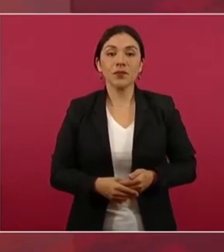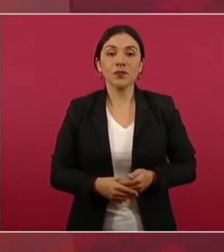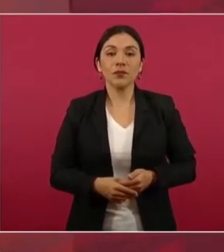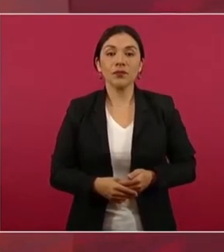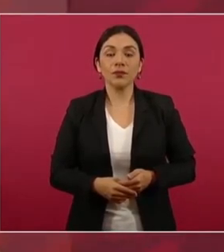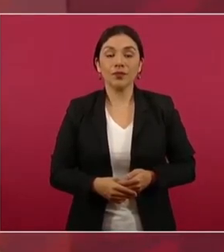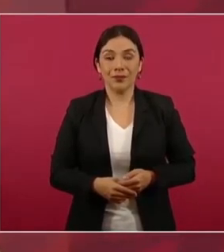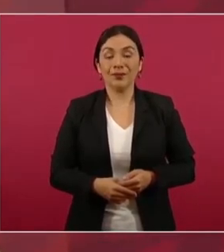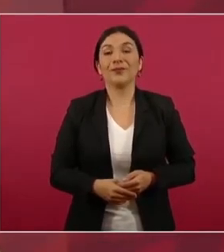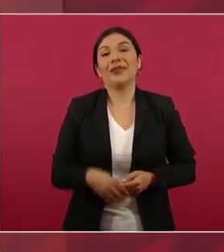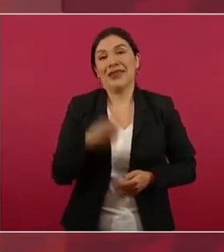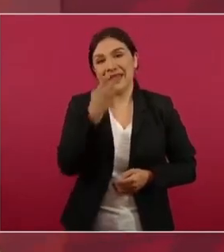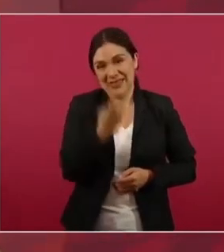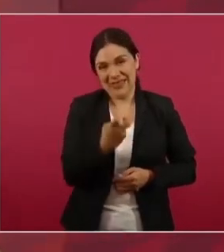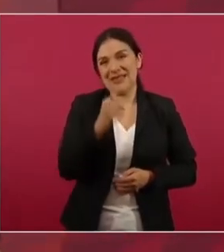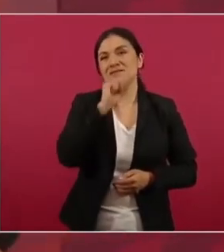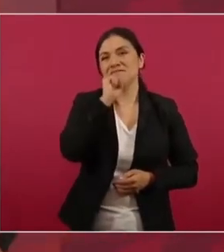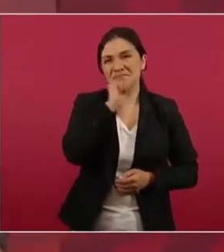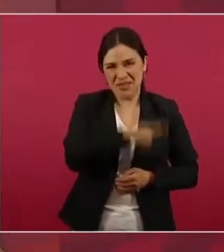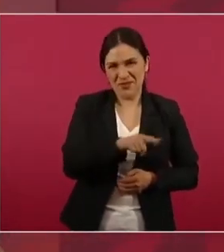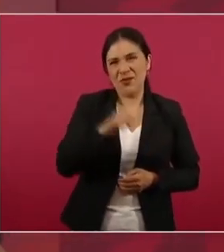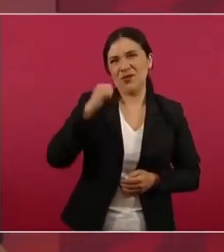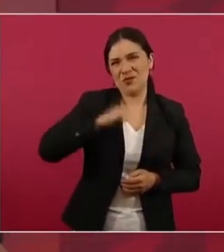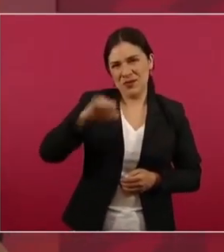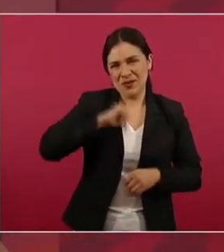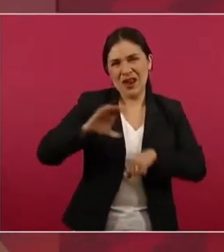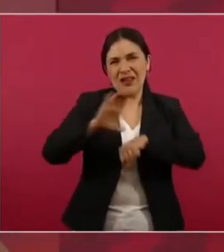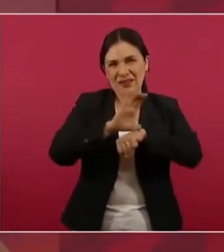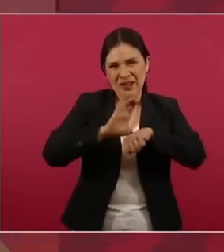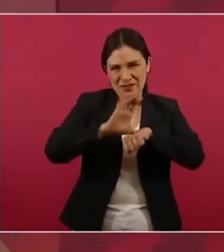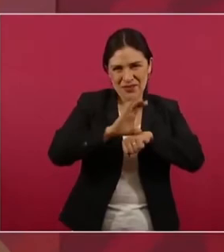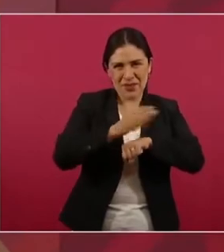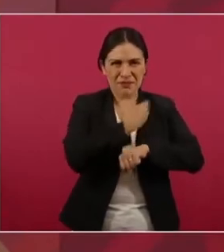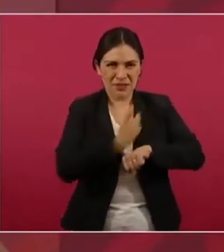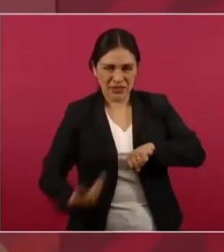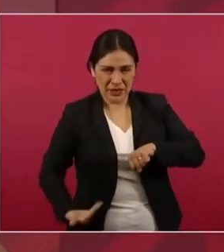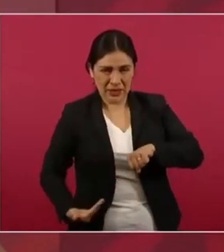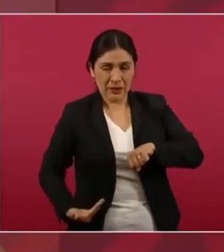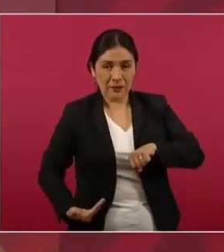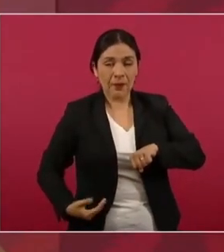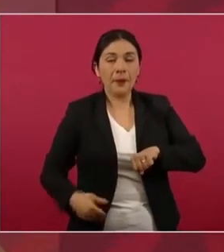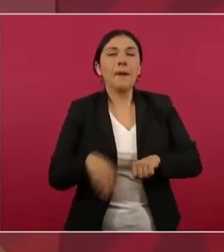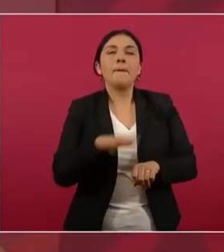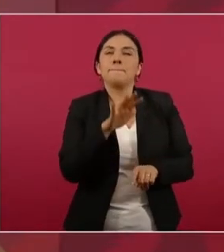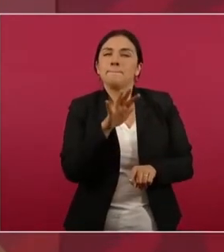esa misma política parecida es la que se aplica